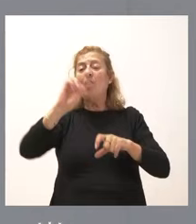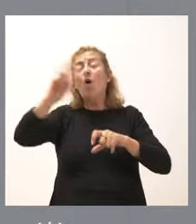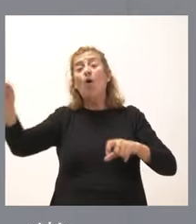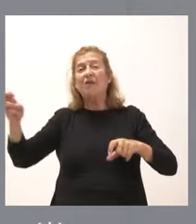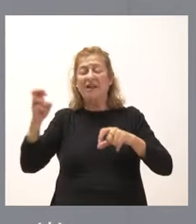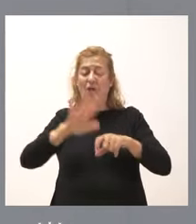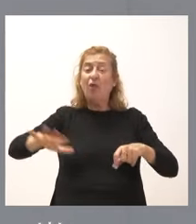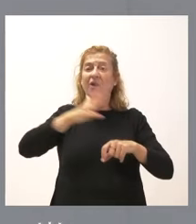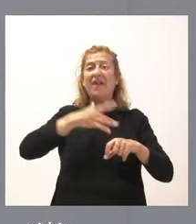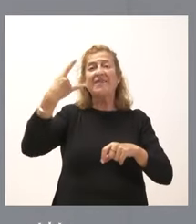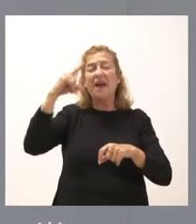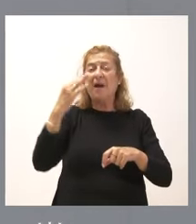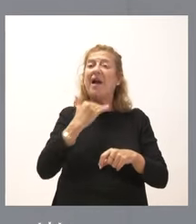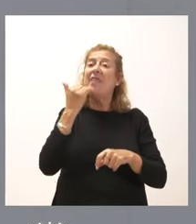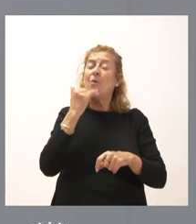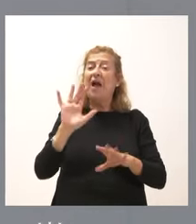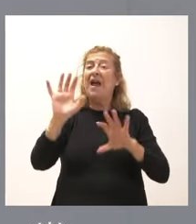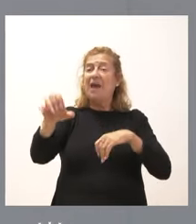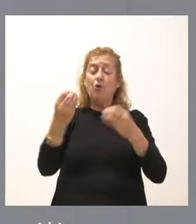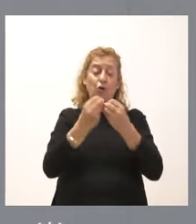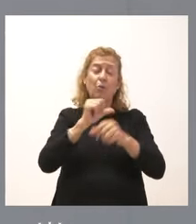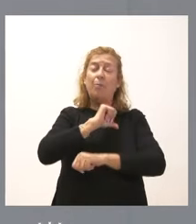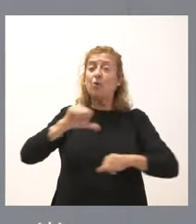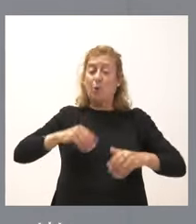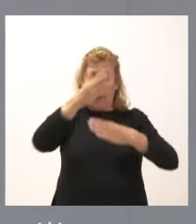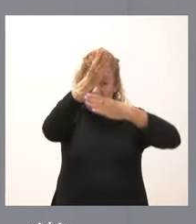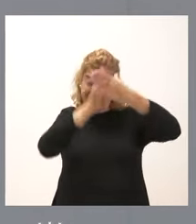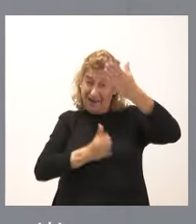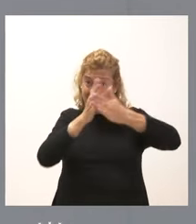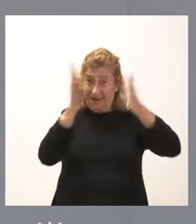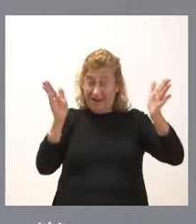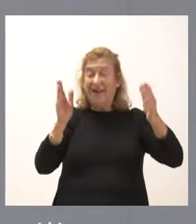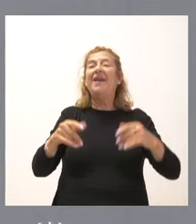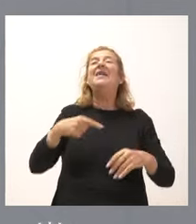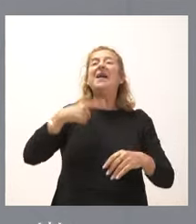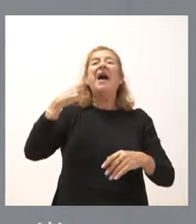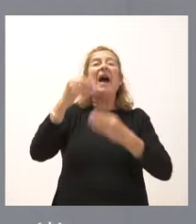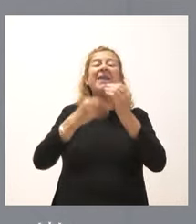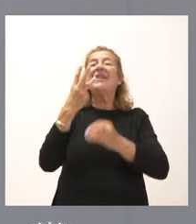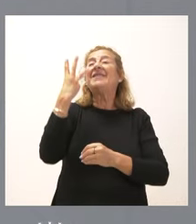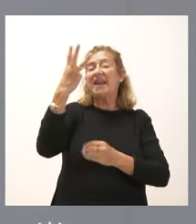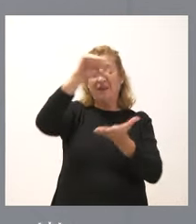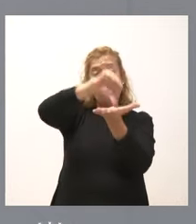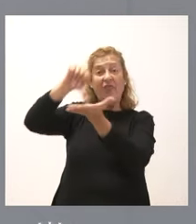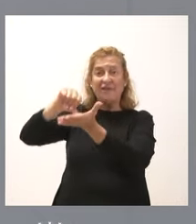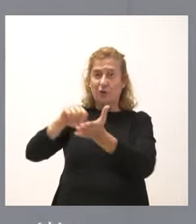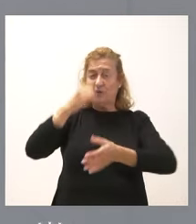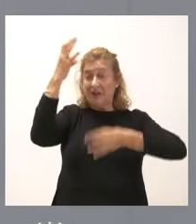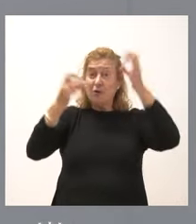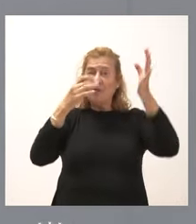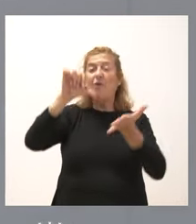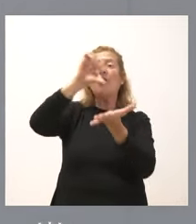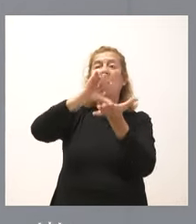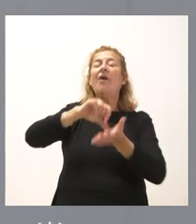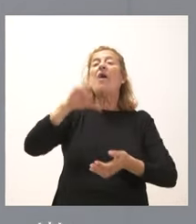Salamanca, Zamora y León con Portugal. Se crean como proyectos pilotos tres centros de innovación en los municipios de Ciudad